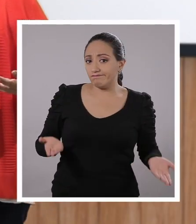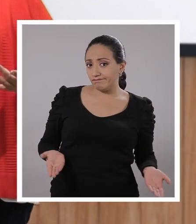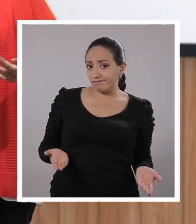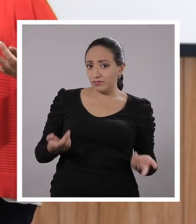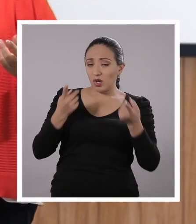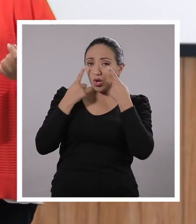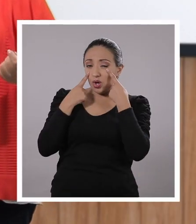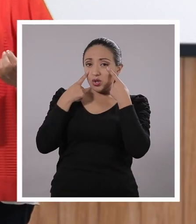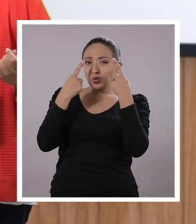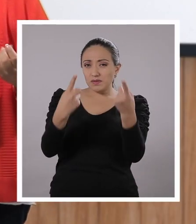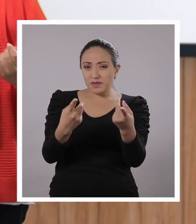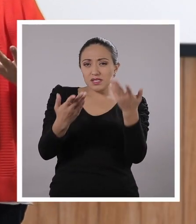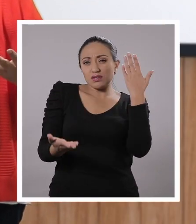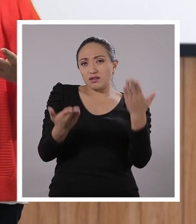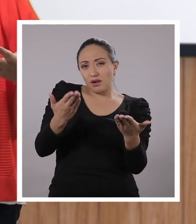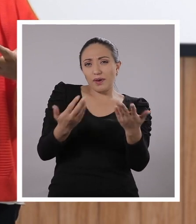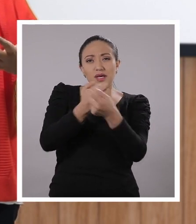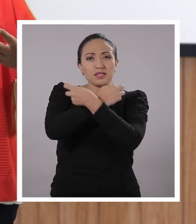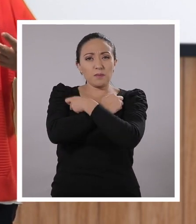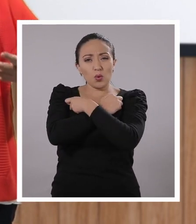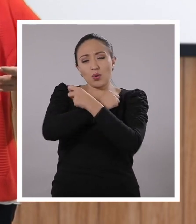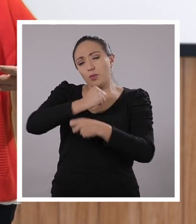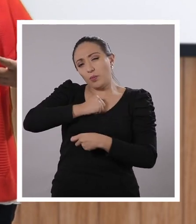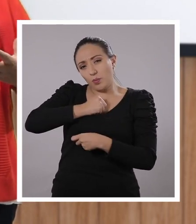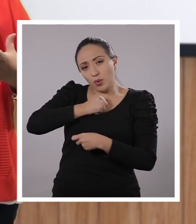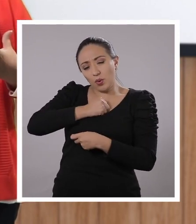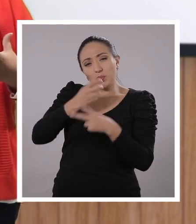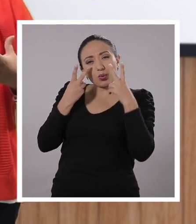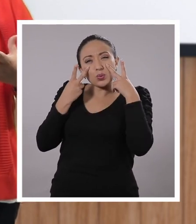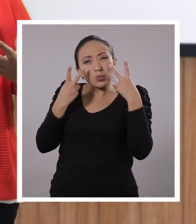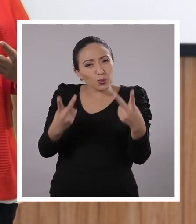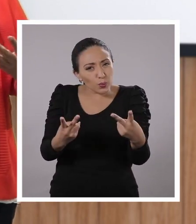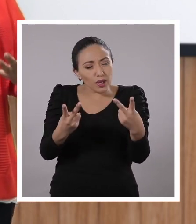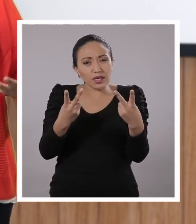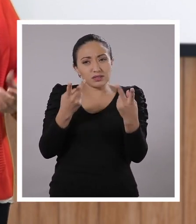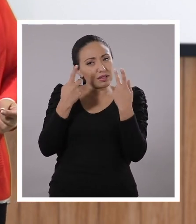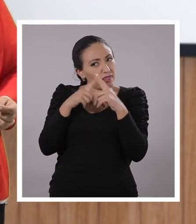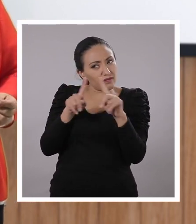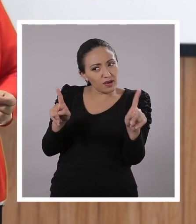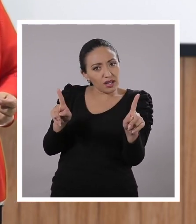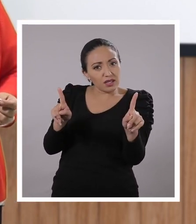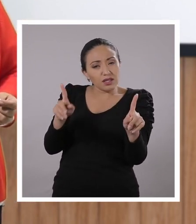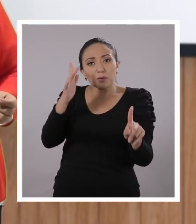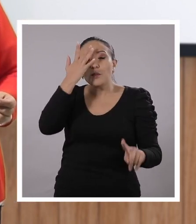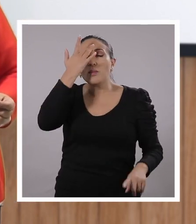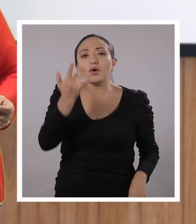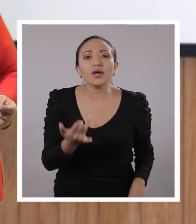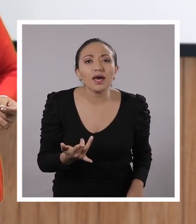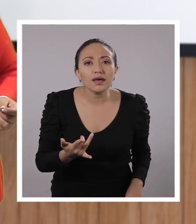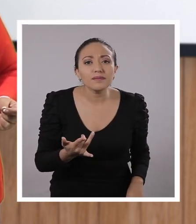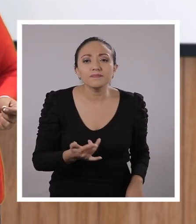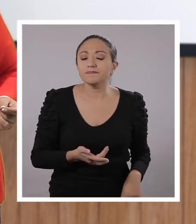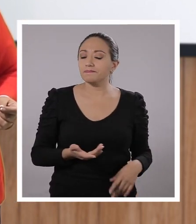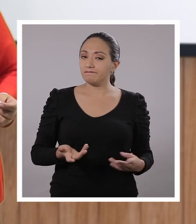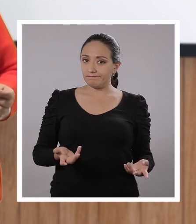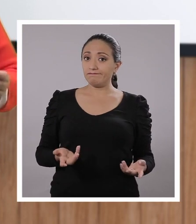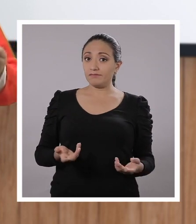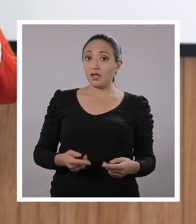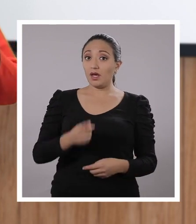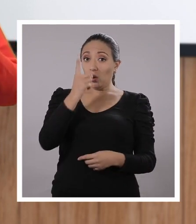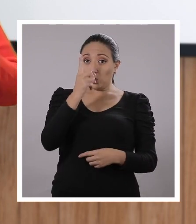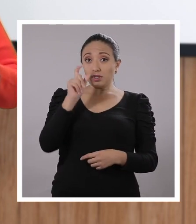no has percibido que tu autoestima, que tú estás mirando de una manera diferente? ¿Sabes por qué?